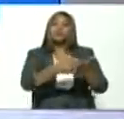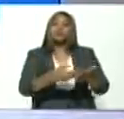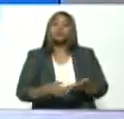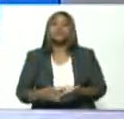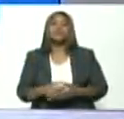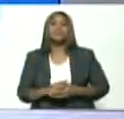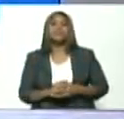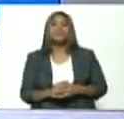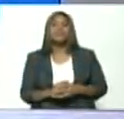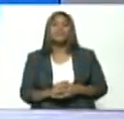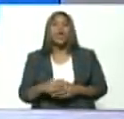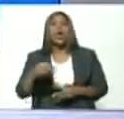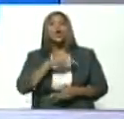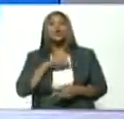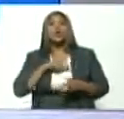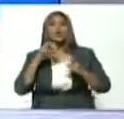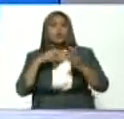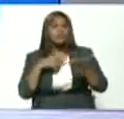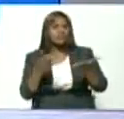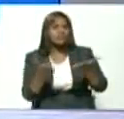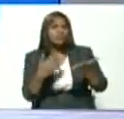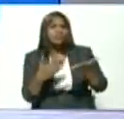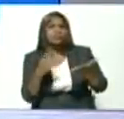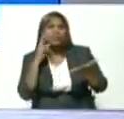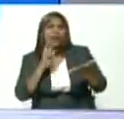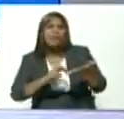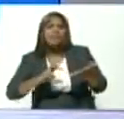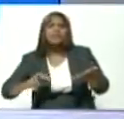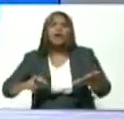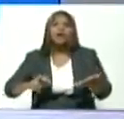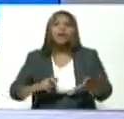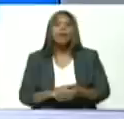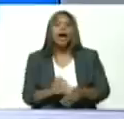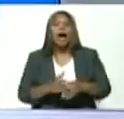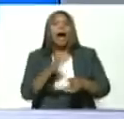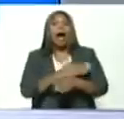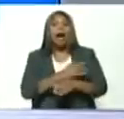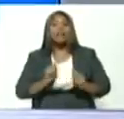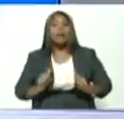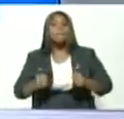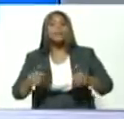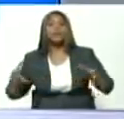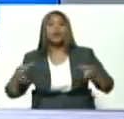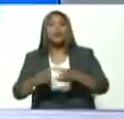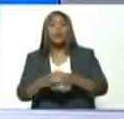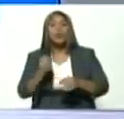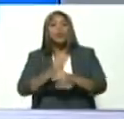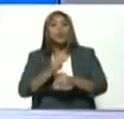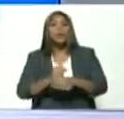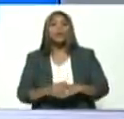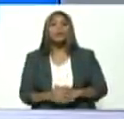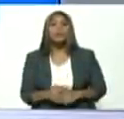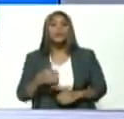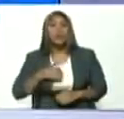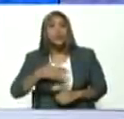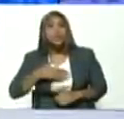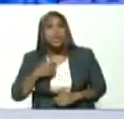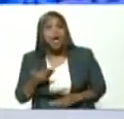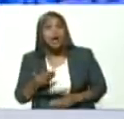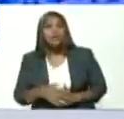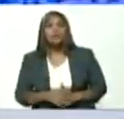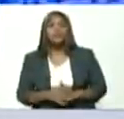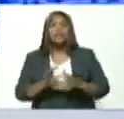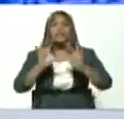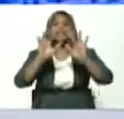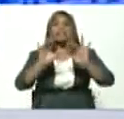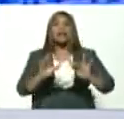estuvimos revisando la agenda antes de entrar a esta jornada de trabajo yo quisiera que el